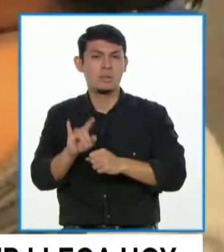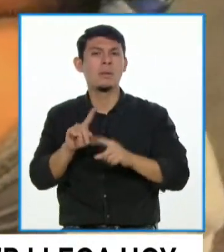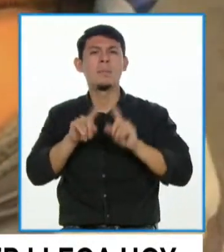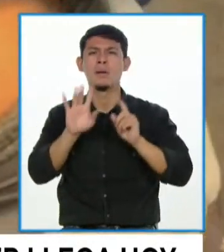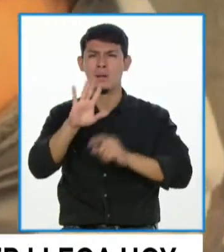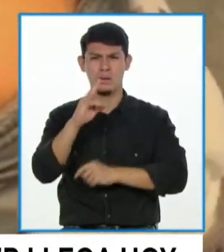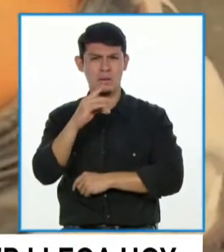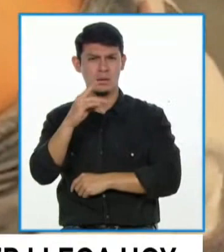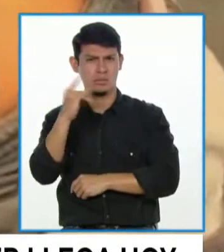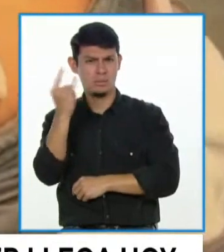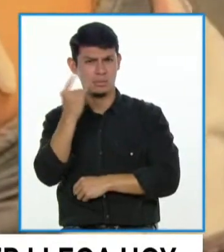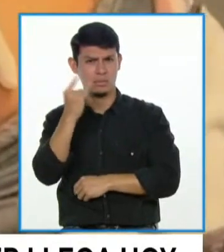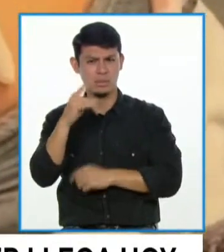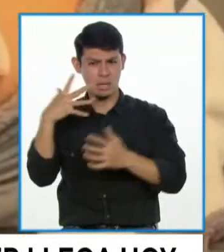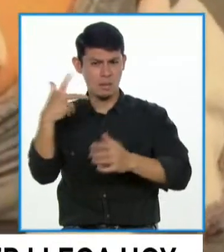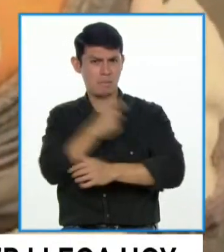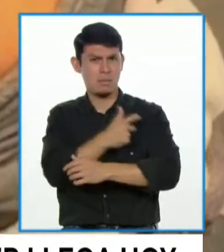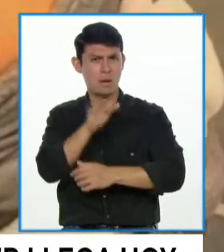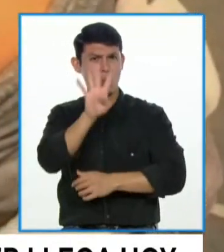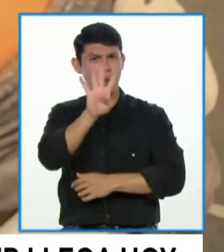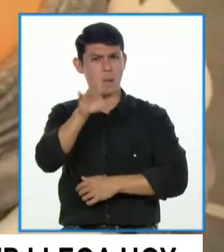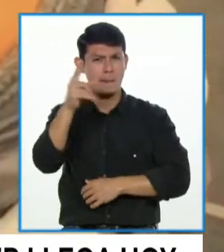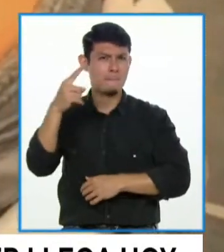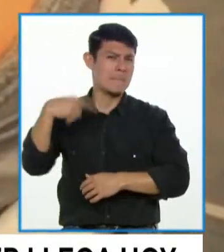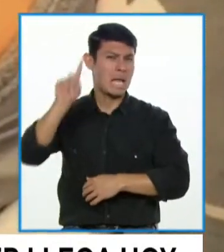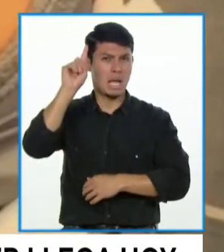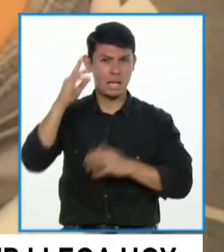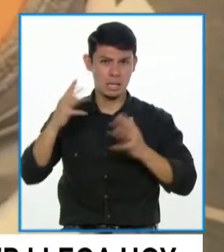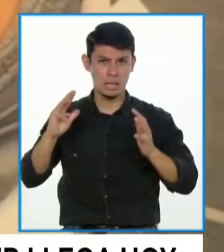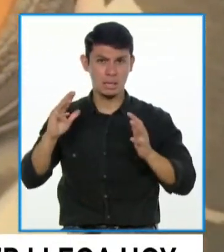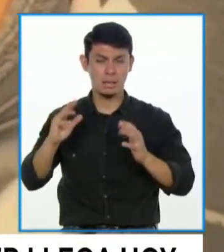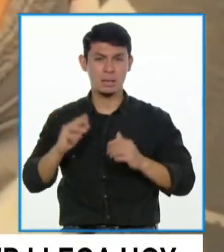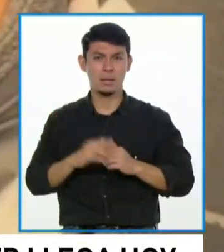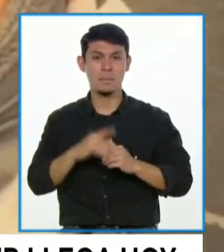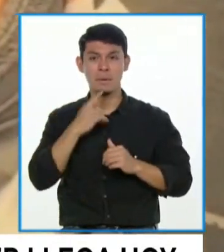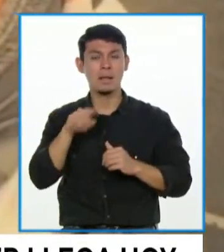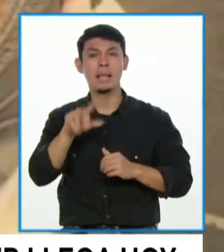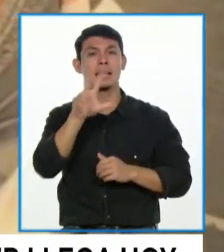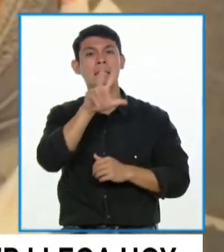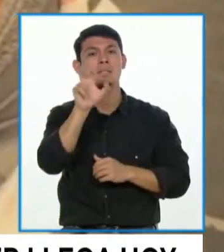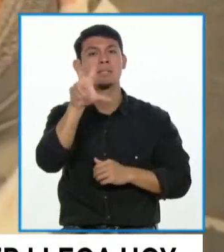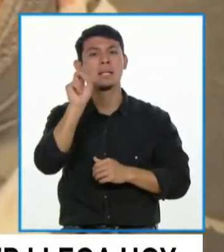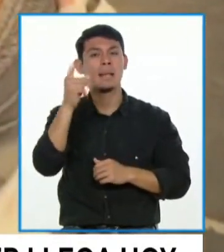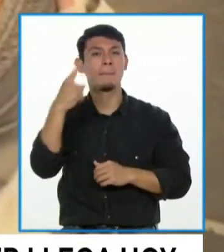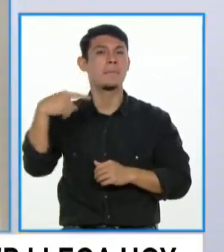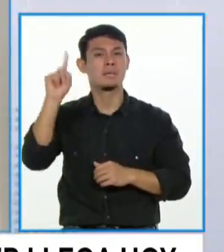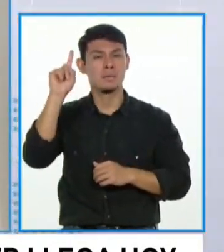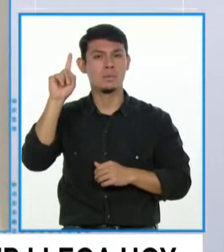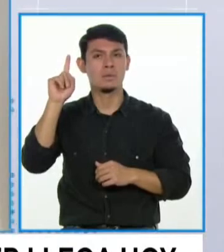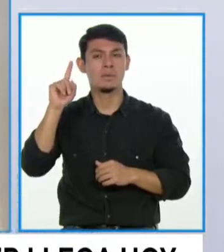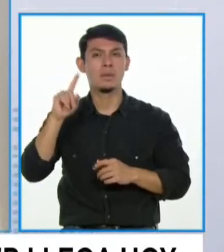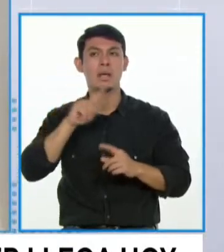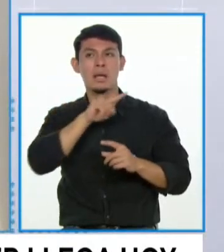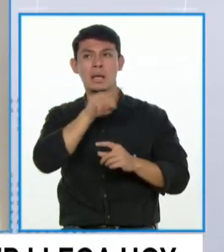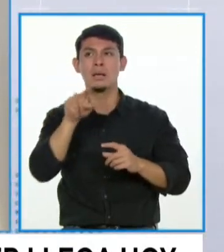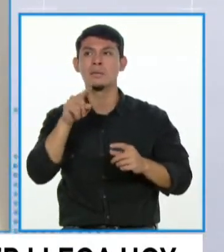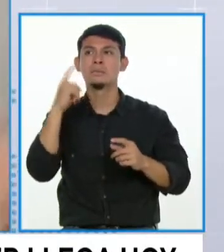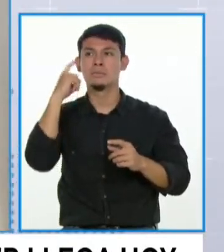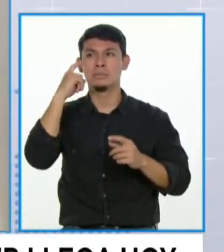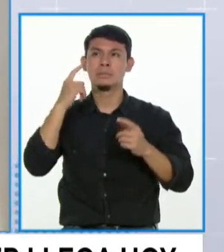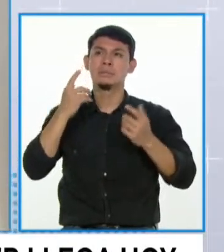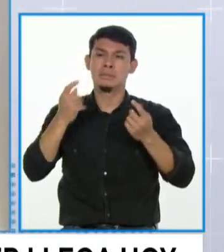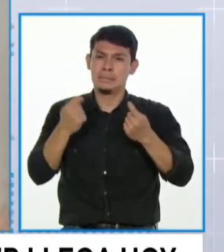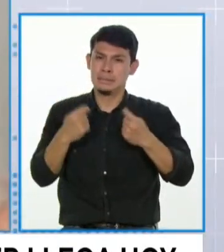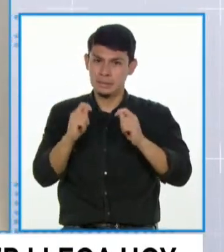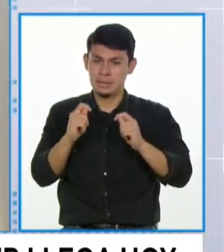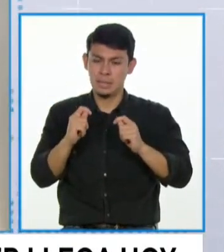Unidos, doctor, han vacunado 45 millones ya, ¿no? Pero son 330 millones. Claro. Entonces, la expectativa que ellos tienen es tratar de